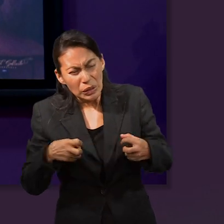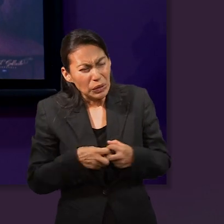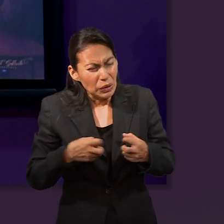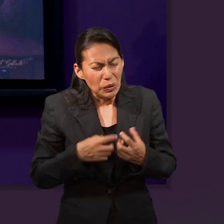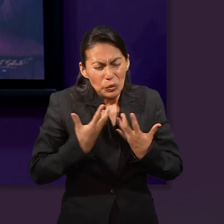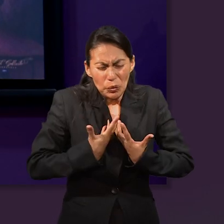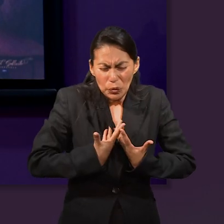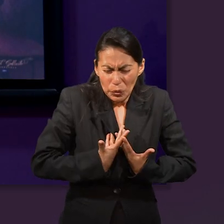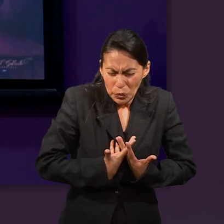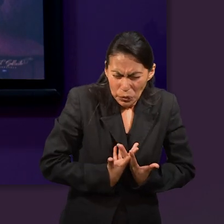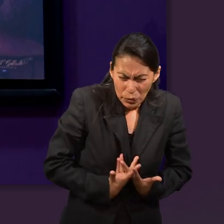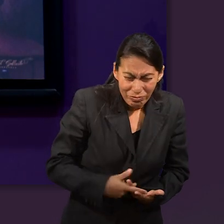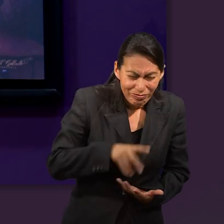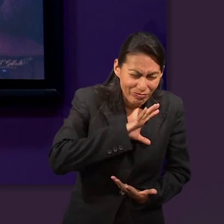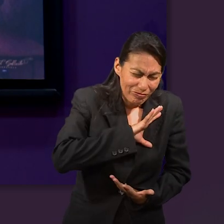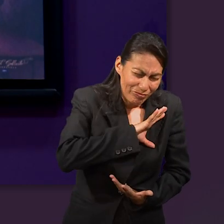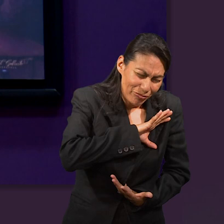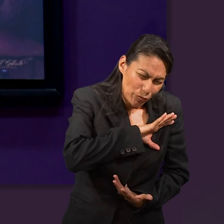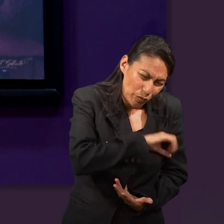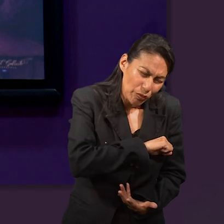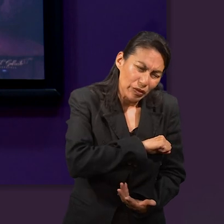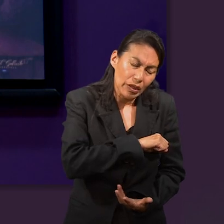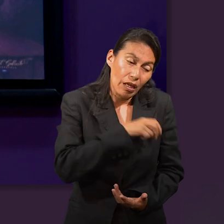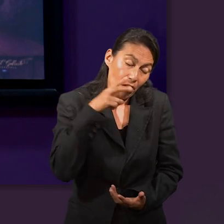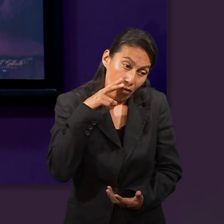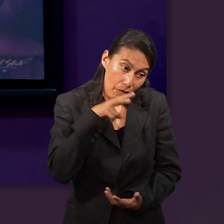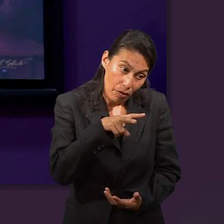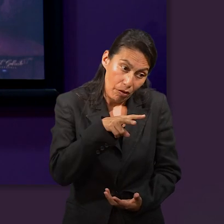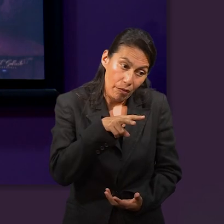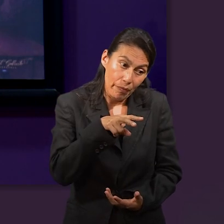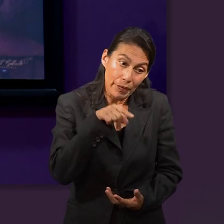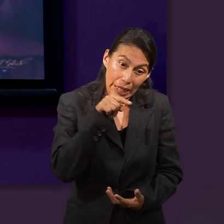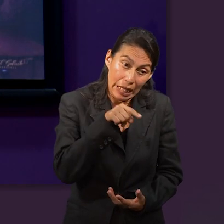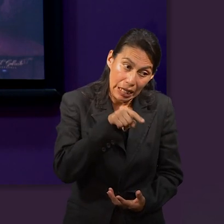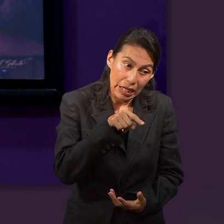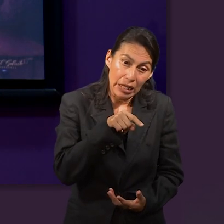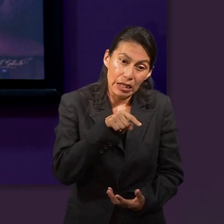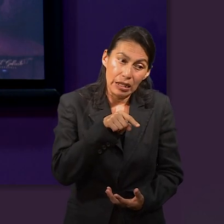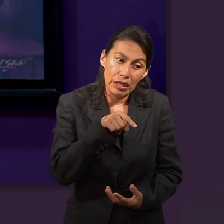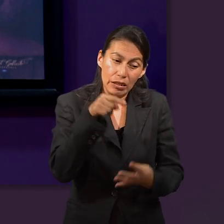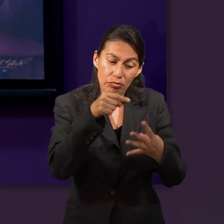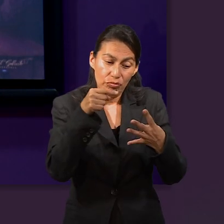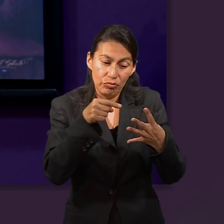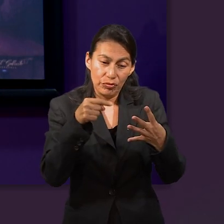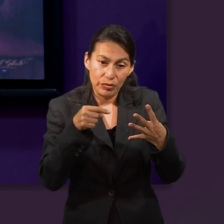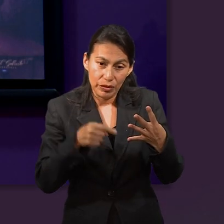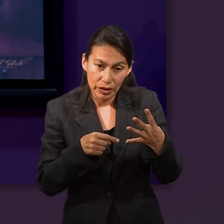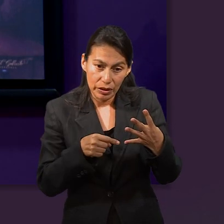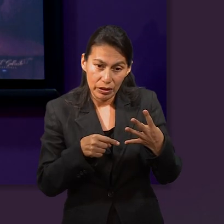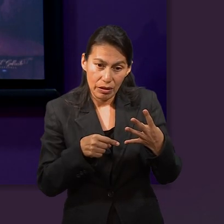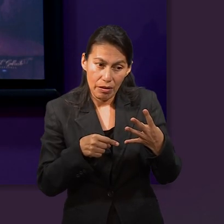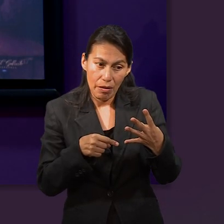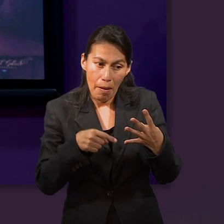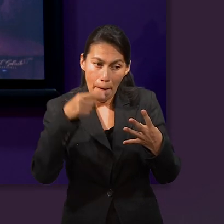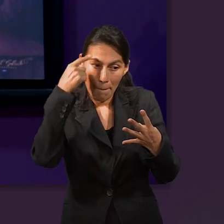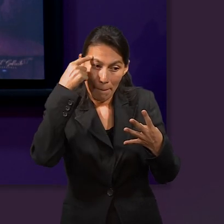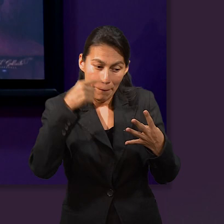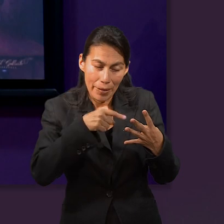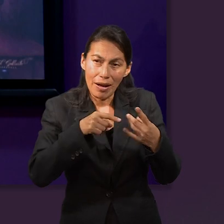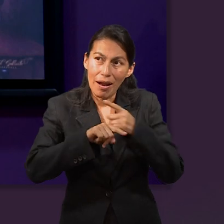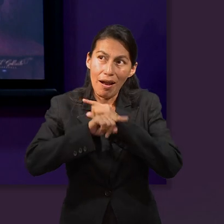condición desesperada. Dio su desengaño y vio que habían en él elementos que